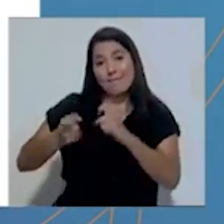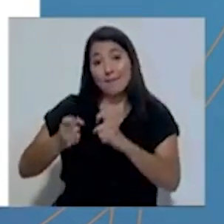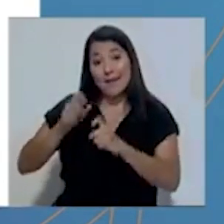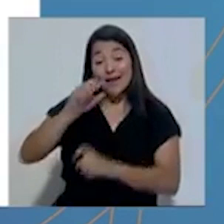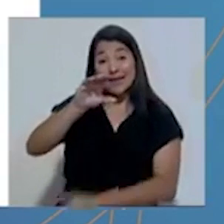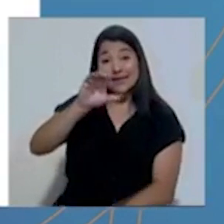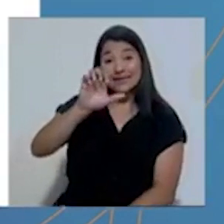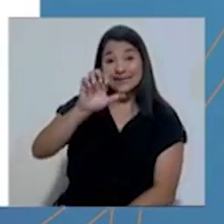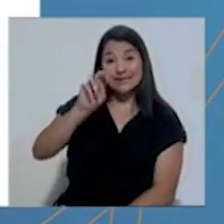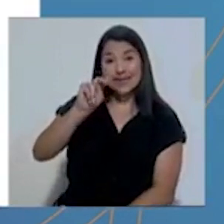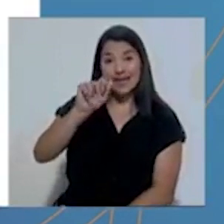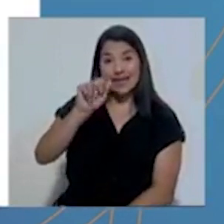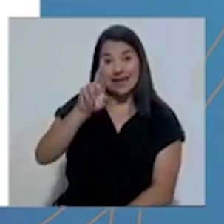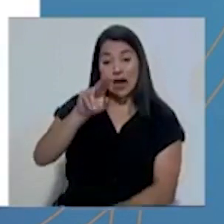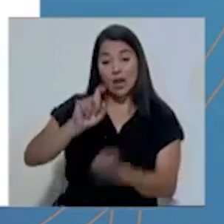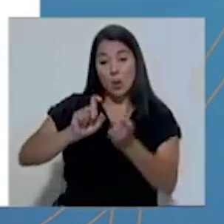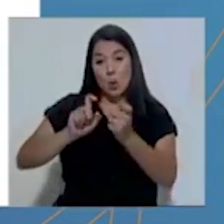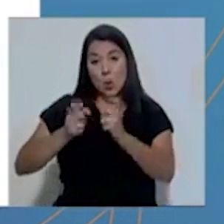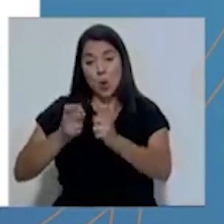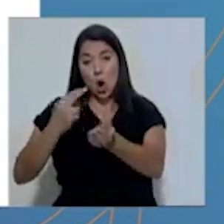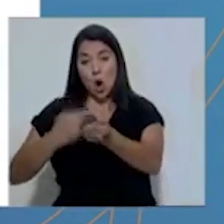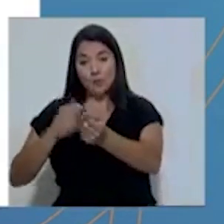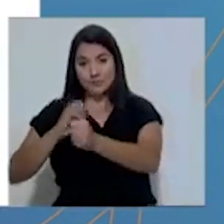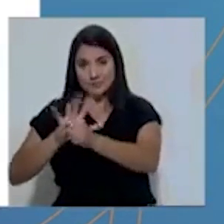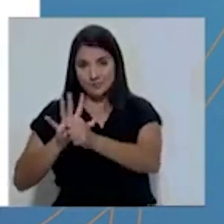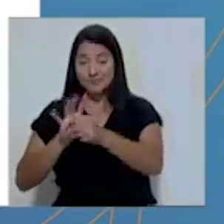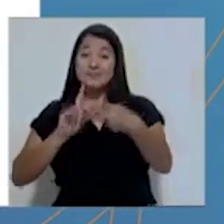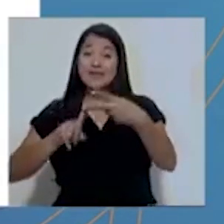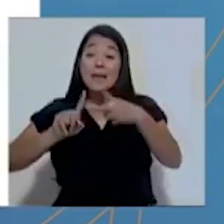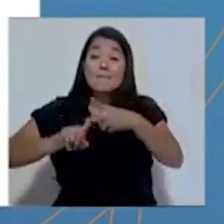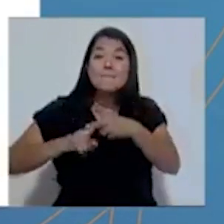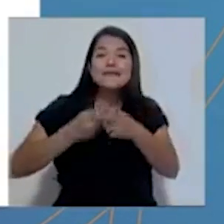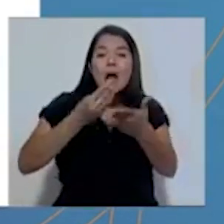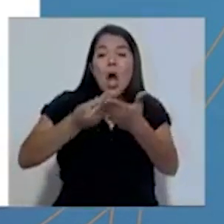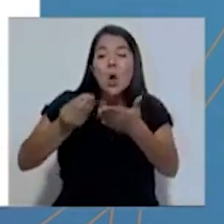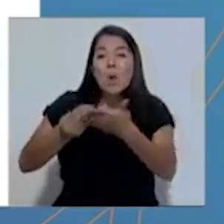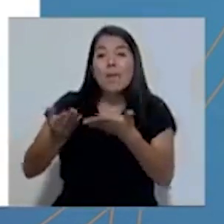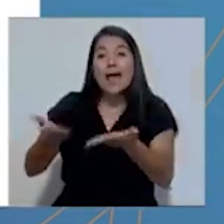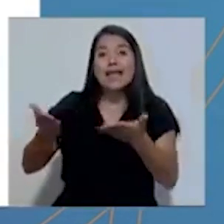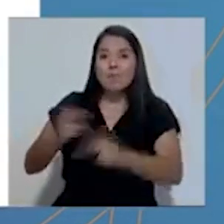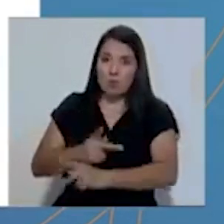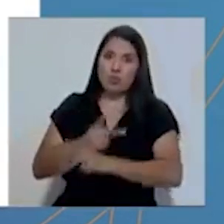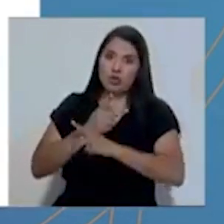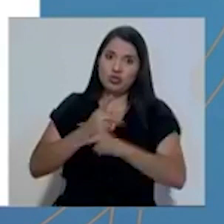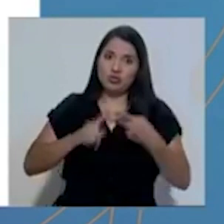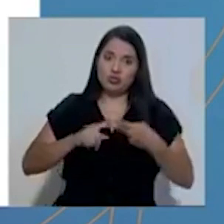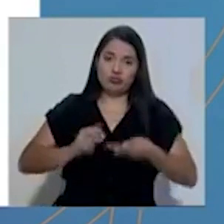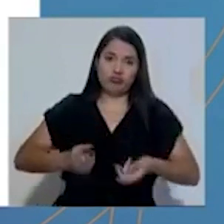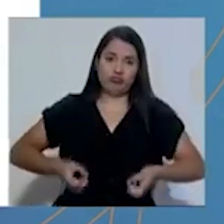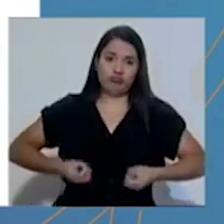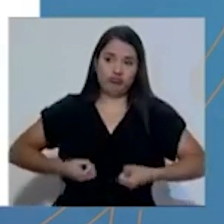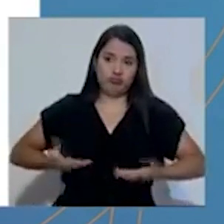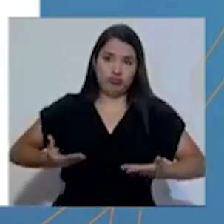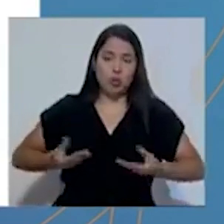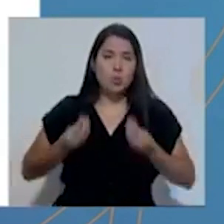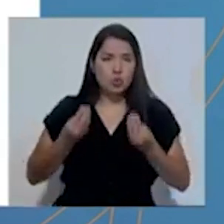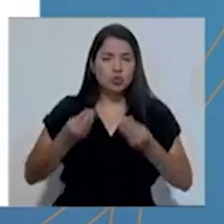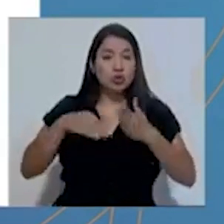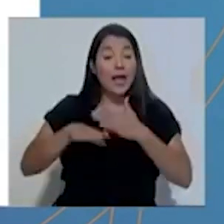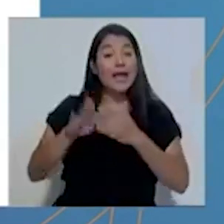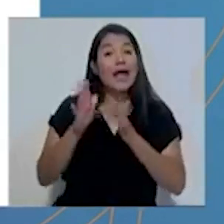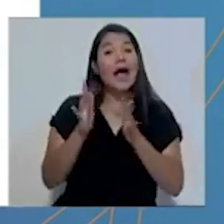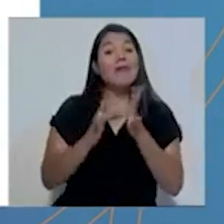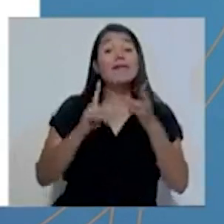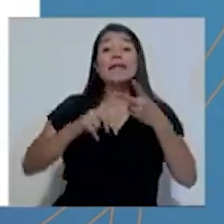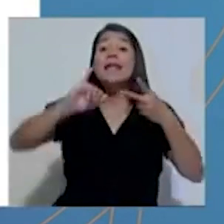al SEACO y las primeras compras importantes de equipos de protección. Y en el mes de julio, también se refleja el